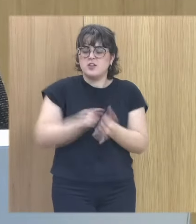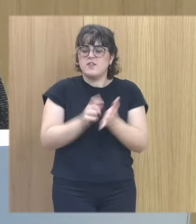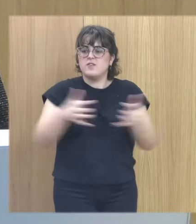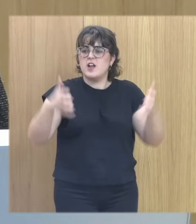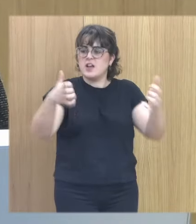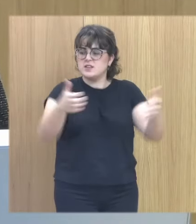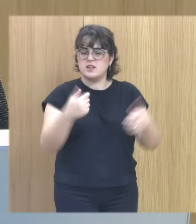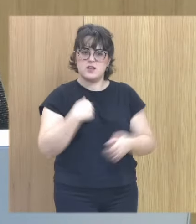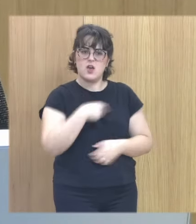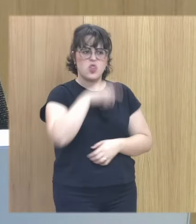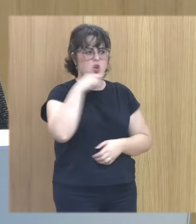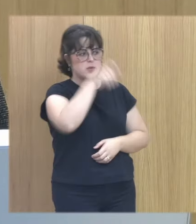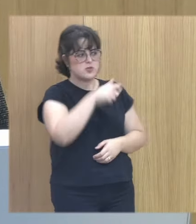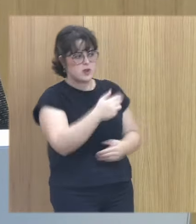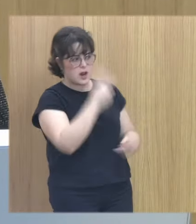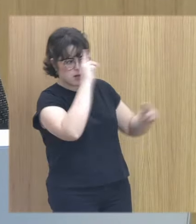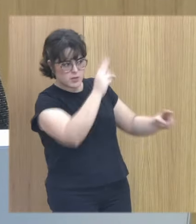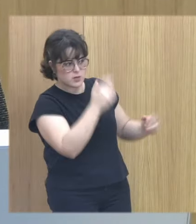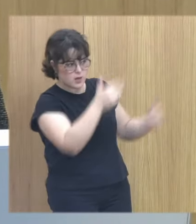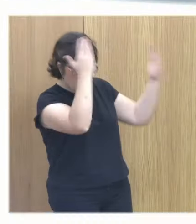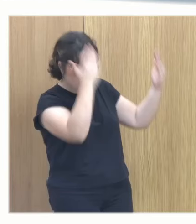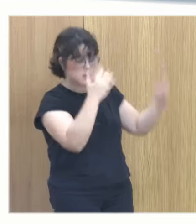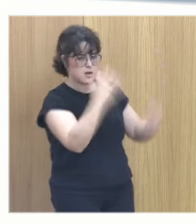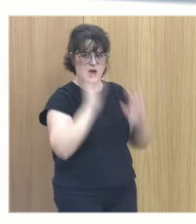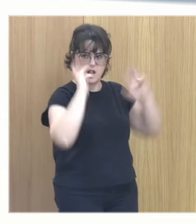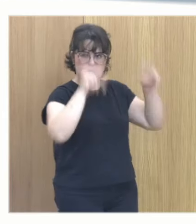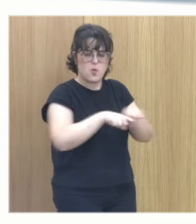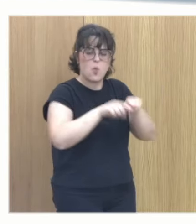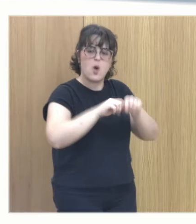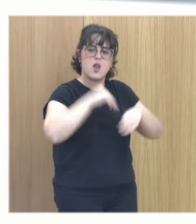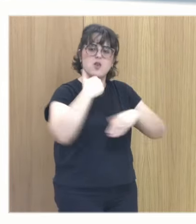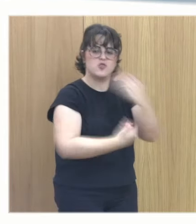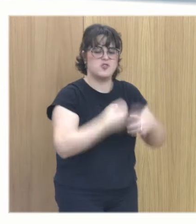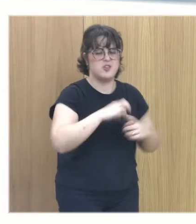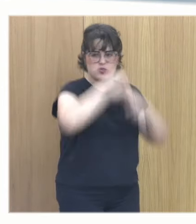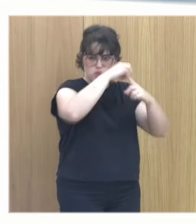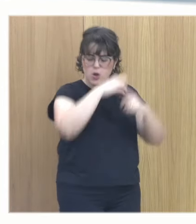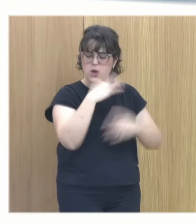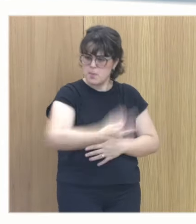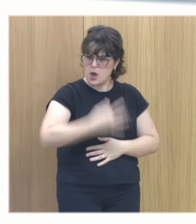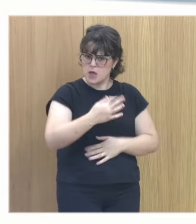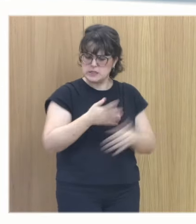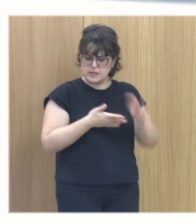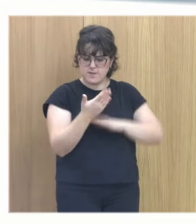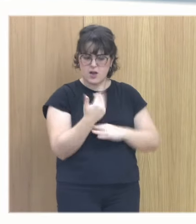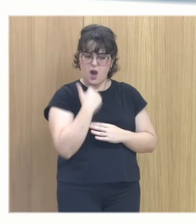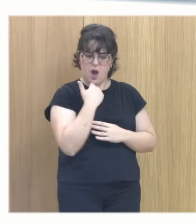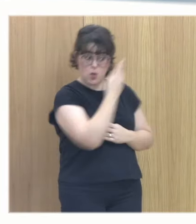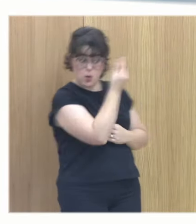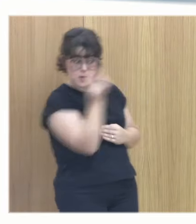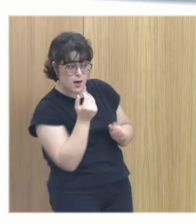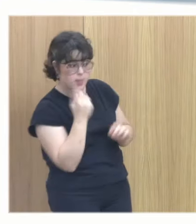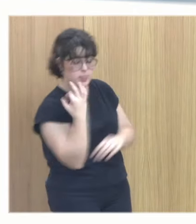hay que honrar el dolor de la gente y legitimar la rabia como un elemento del proceso y hay que entender que esto no es una cuestión a olvidar porque